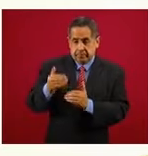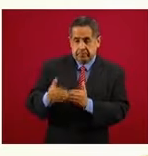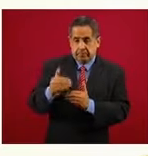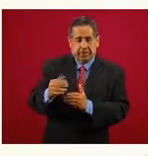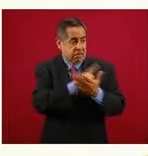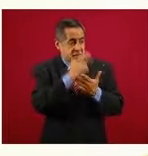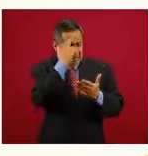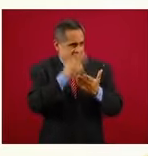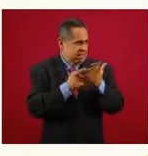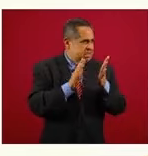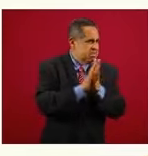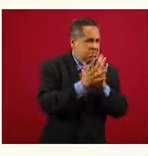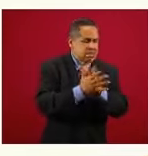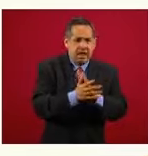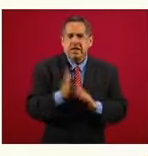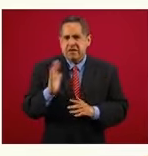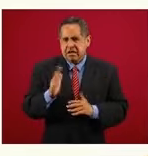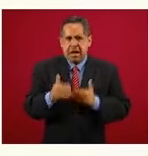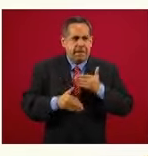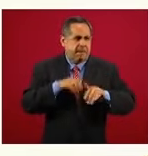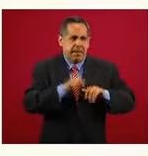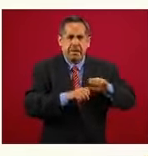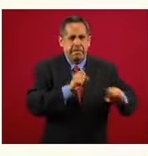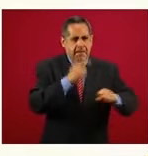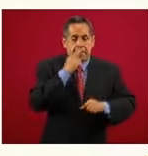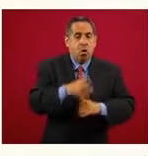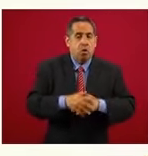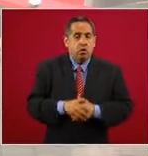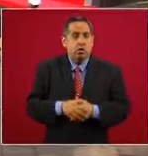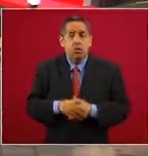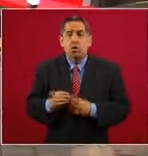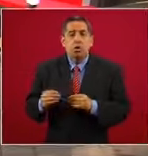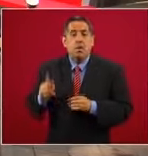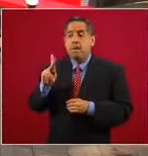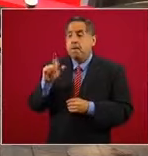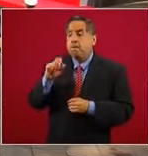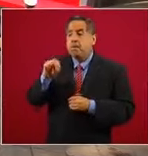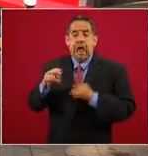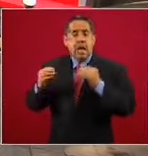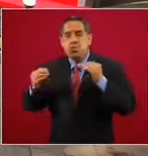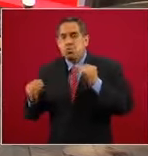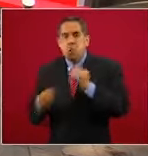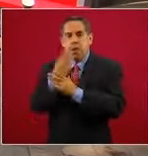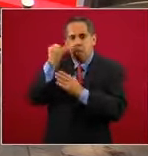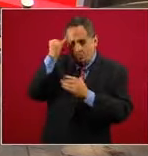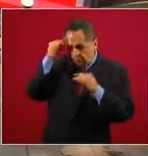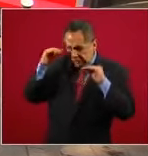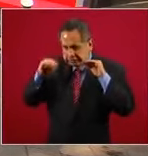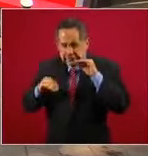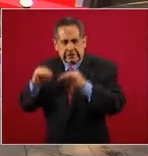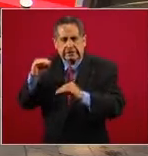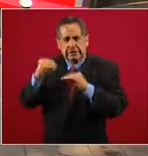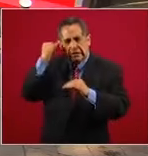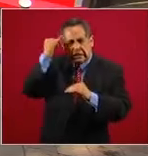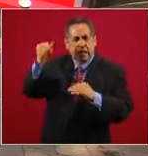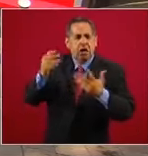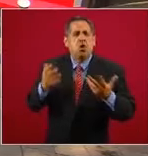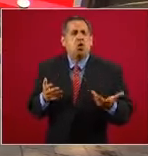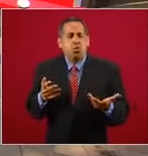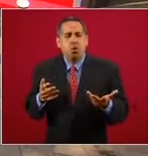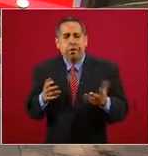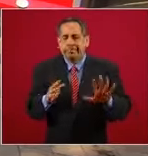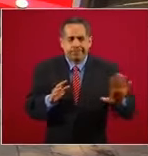delincuencia. Hemos establecido una nueva estrategia que empieza por procurar